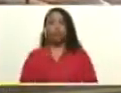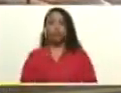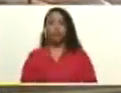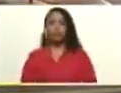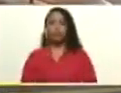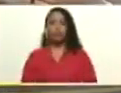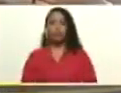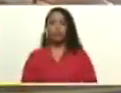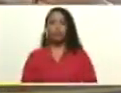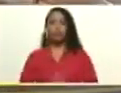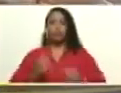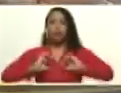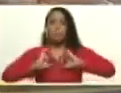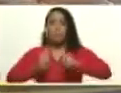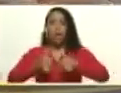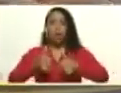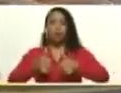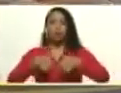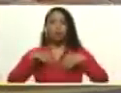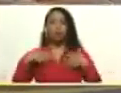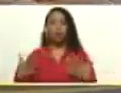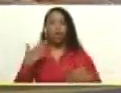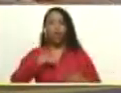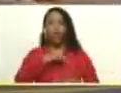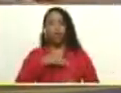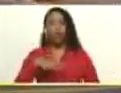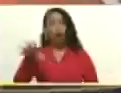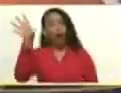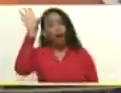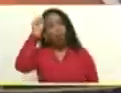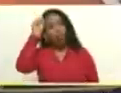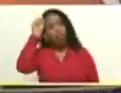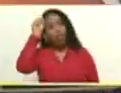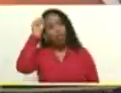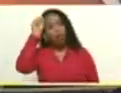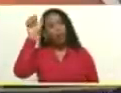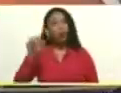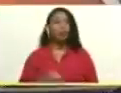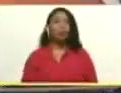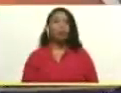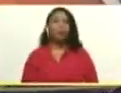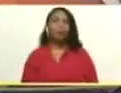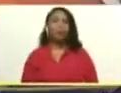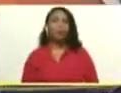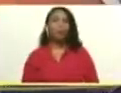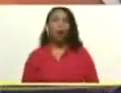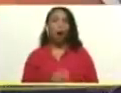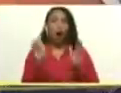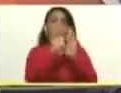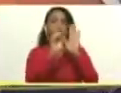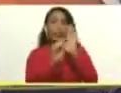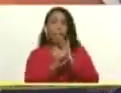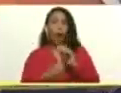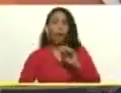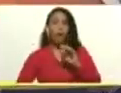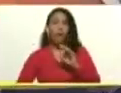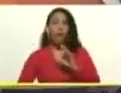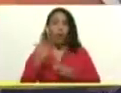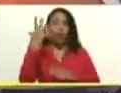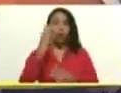E inicia lo que a nuestro entender es la etapa de refundación